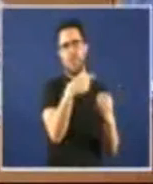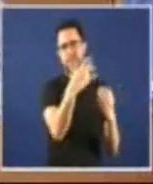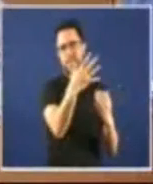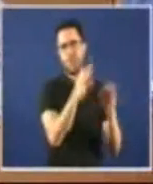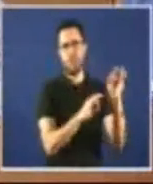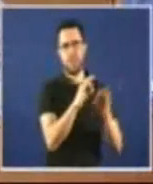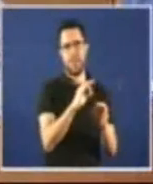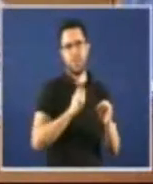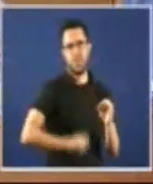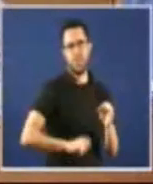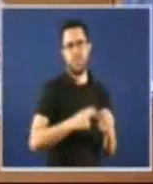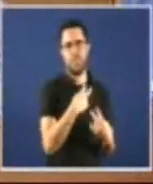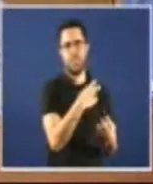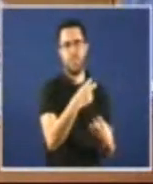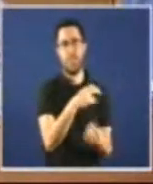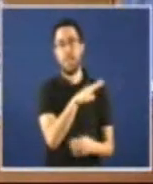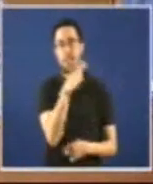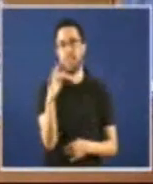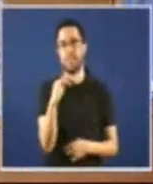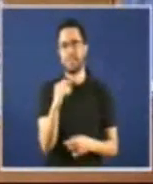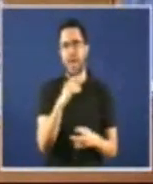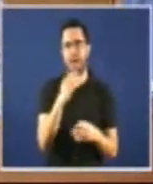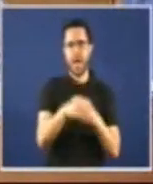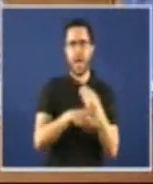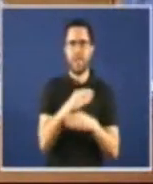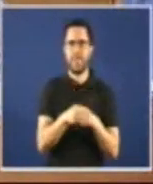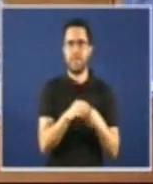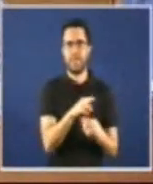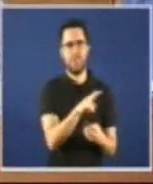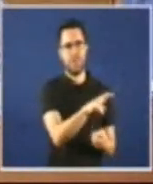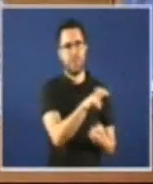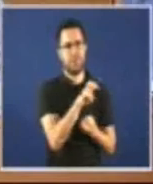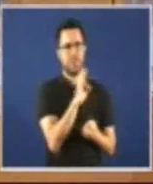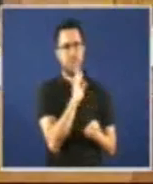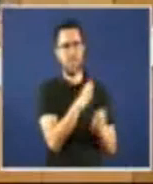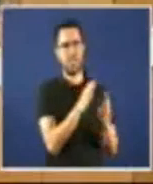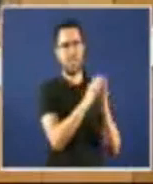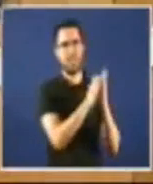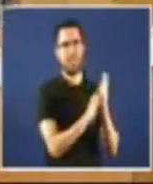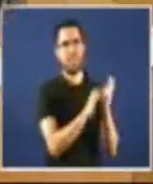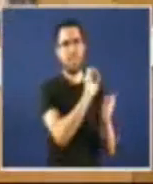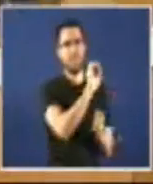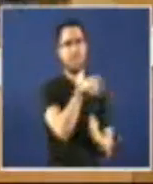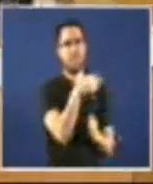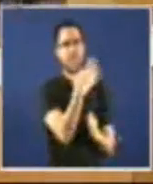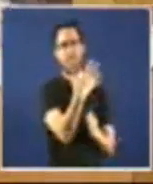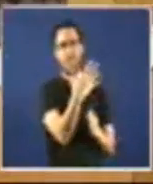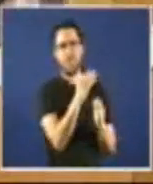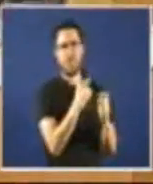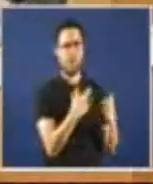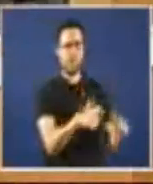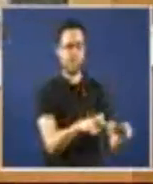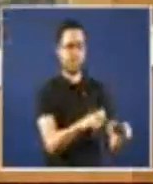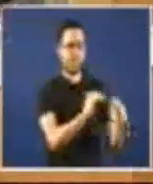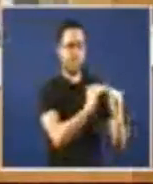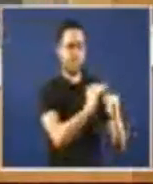en compensación a xunta fai a demagóxica e operación na imposición direta de rebaixar non 0,5 a tarifa de IRPF no trano inferior boa parte local xa